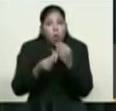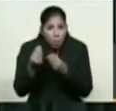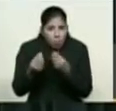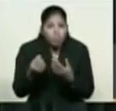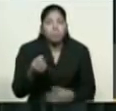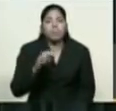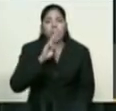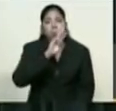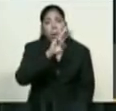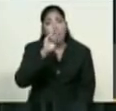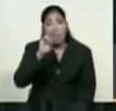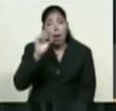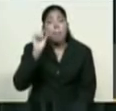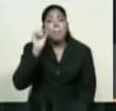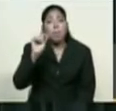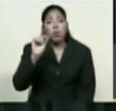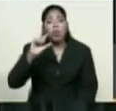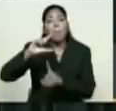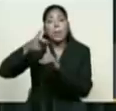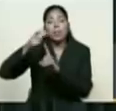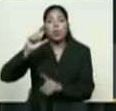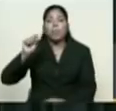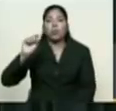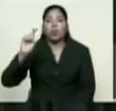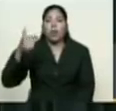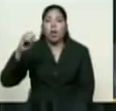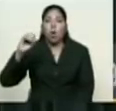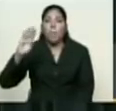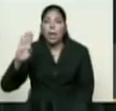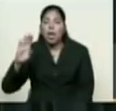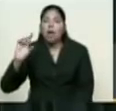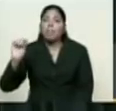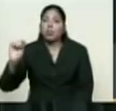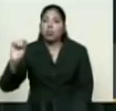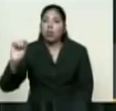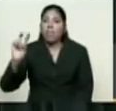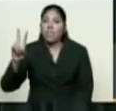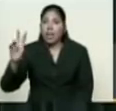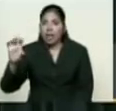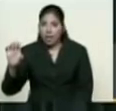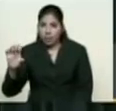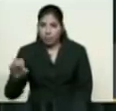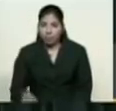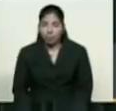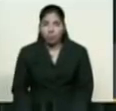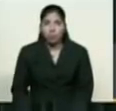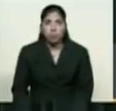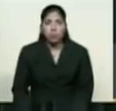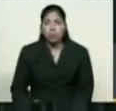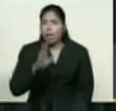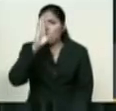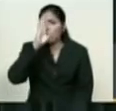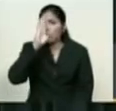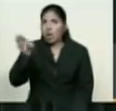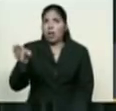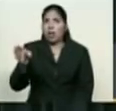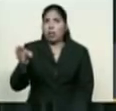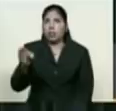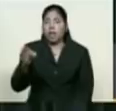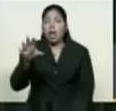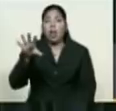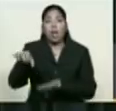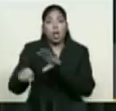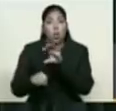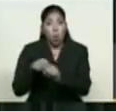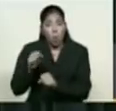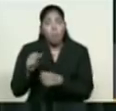www.elpetro.gov.ve. La compra directa en el portal